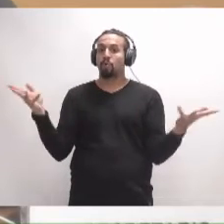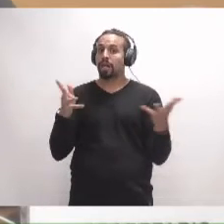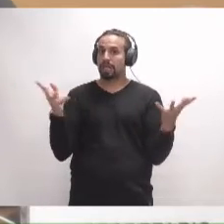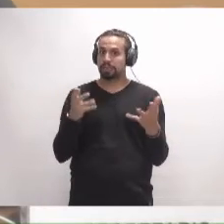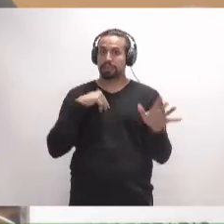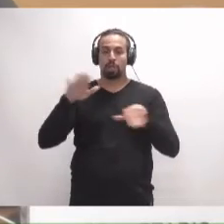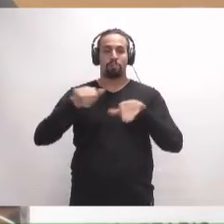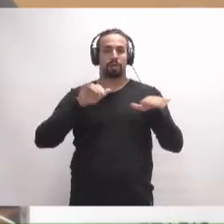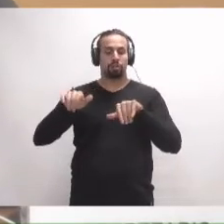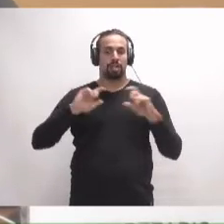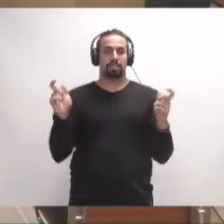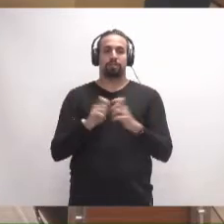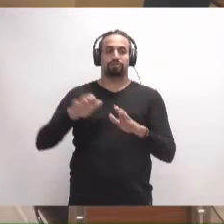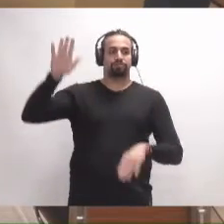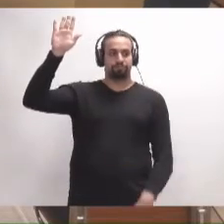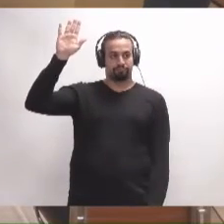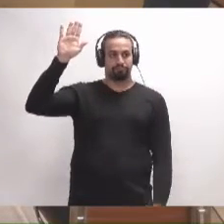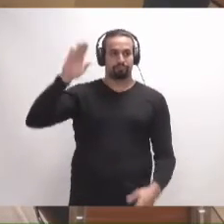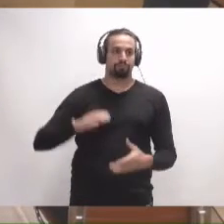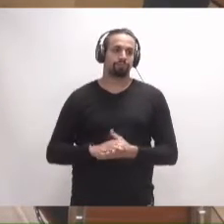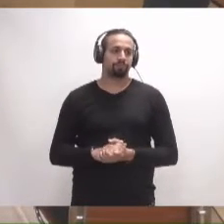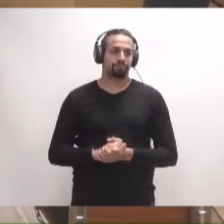urgencia en la convocatoria de la sesión. Levanten la mano, por favor.